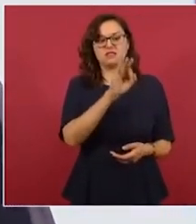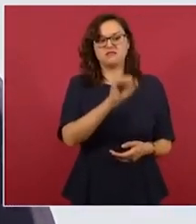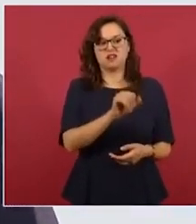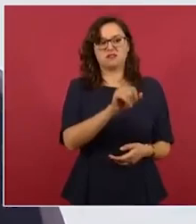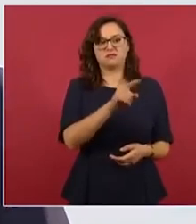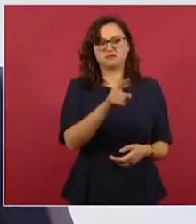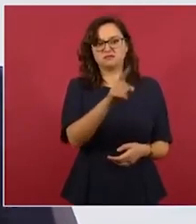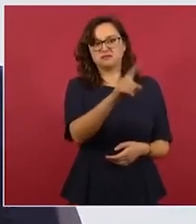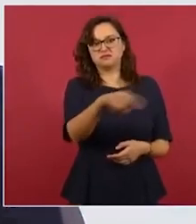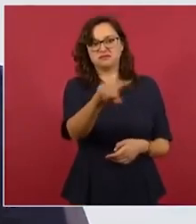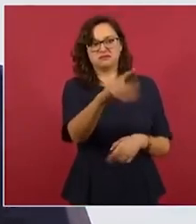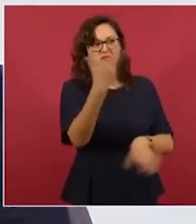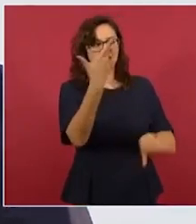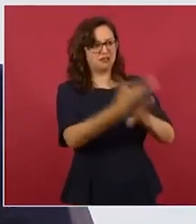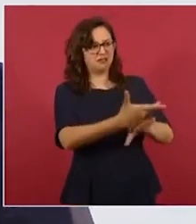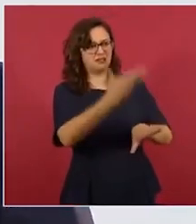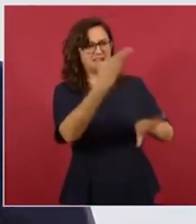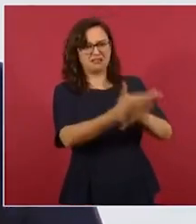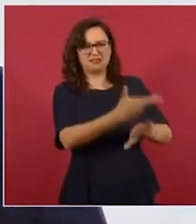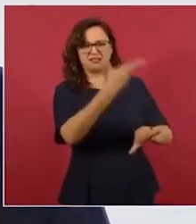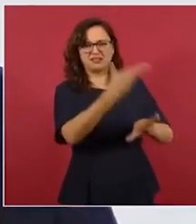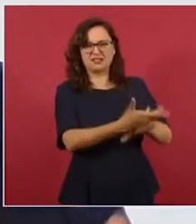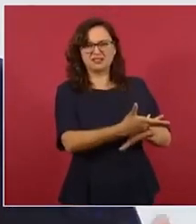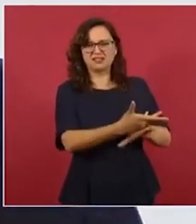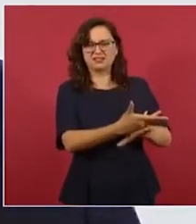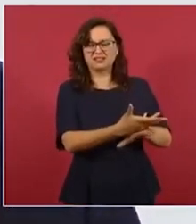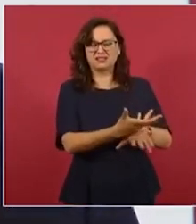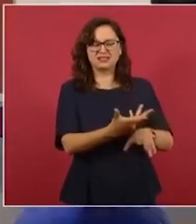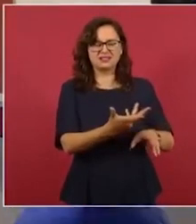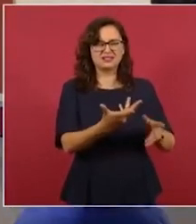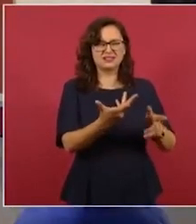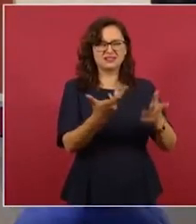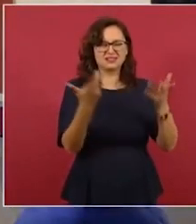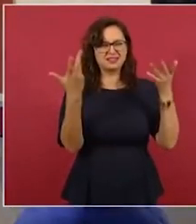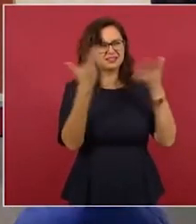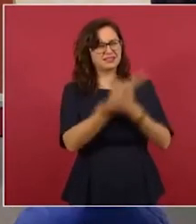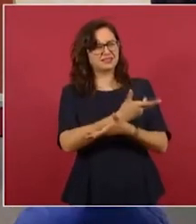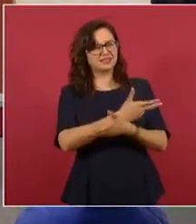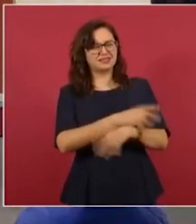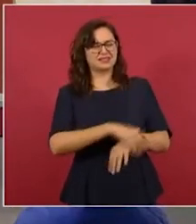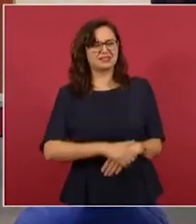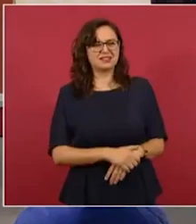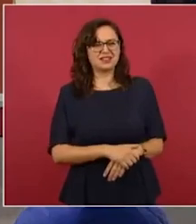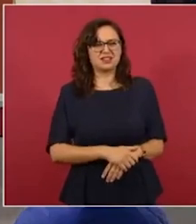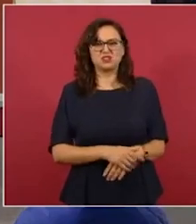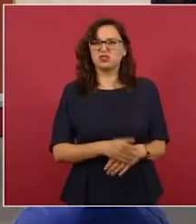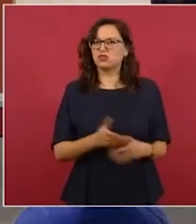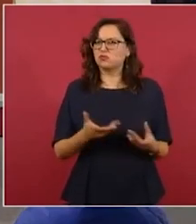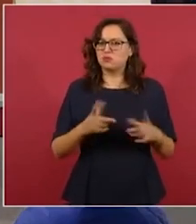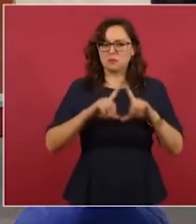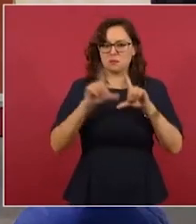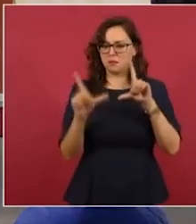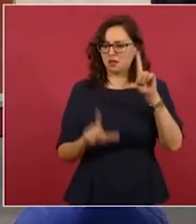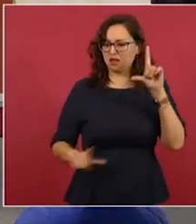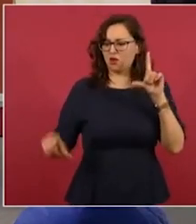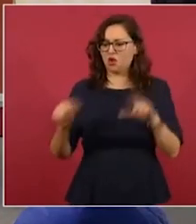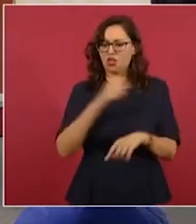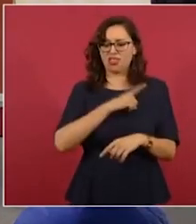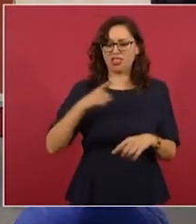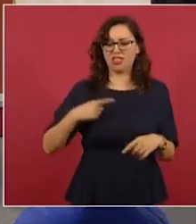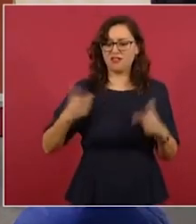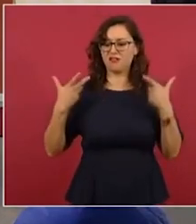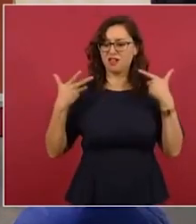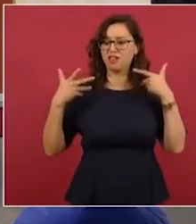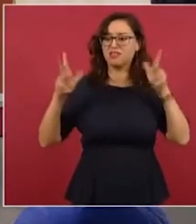todos, el que se hizo un aeropuerto en dos años y medio que costó la mitad